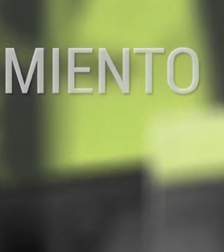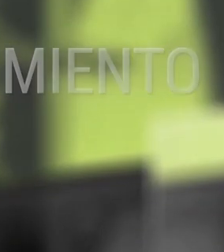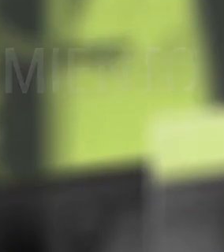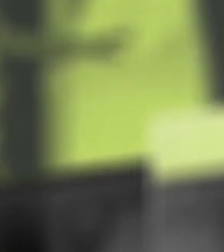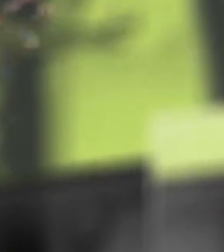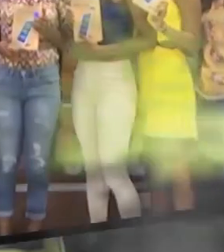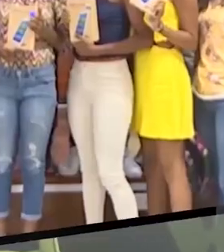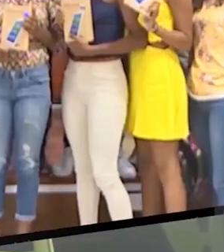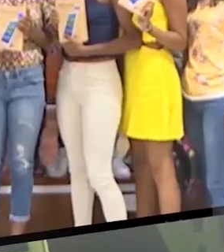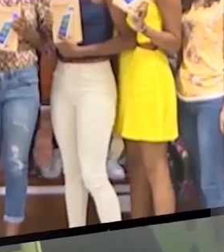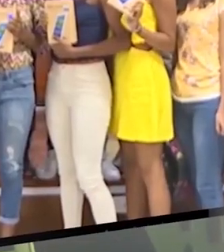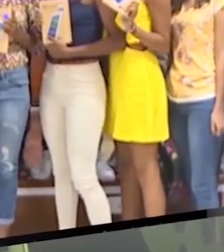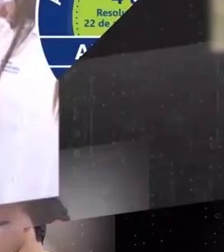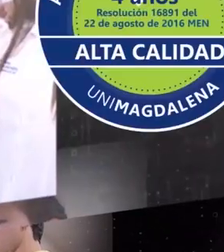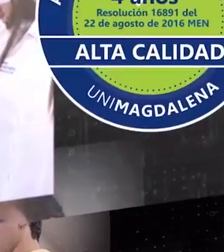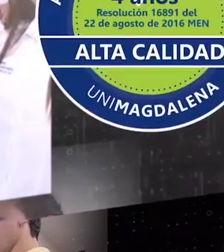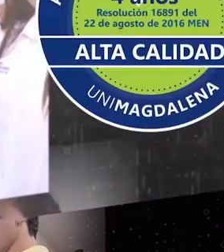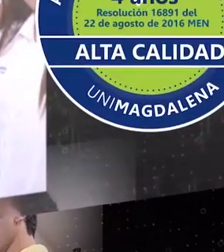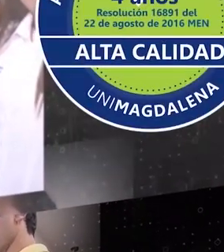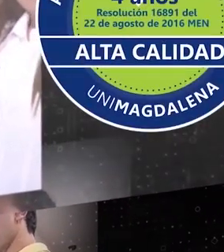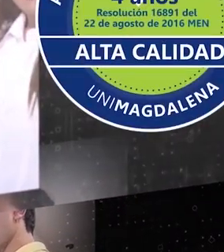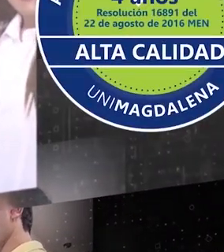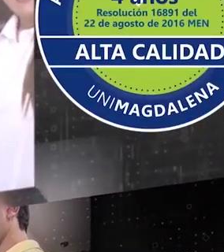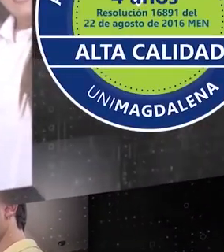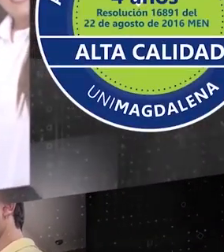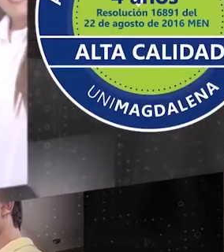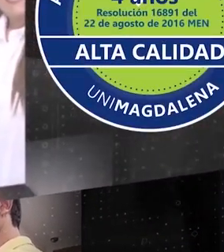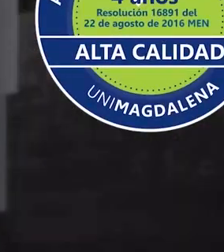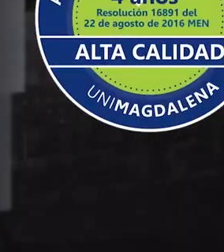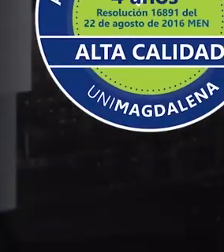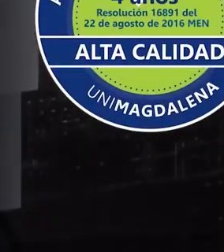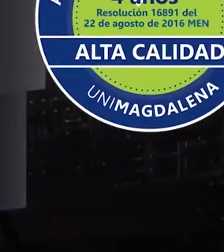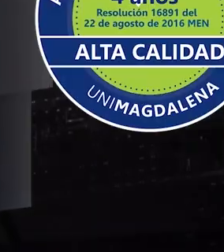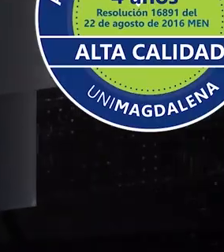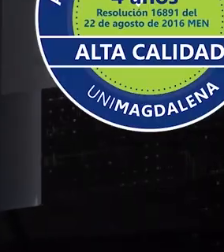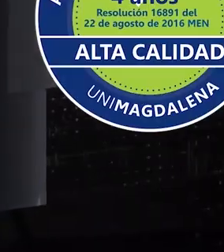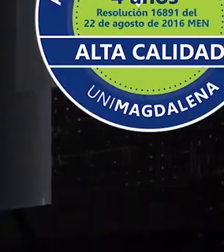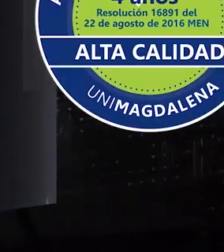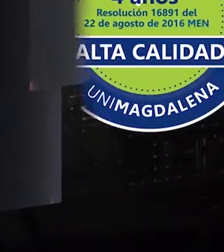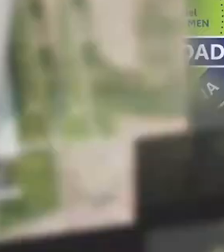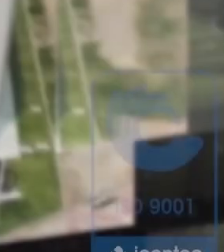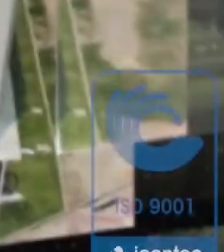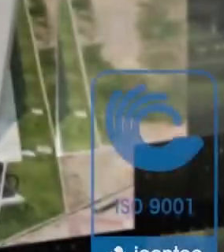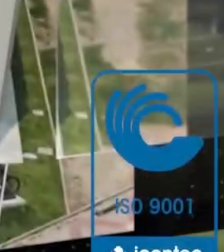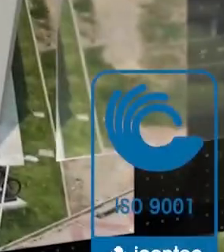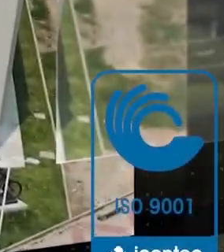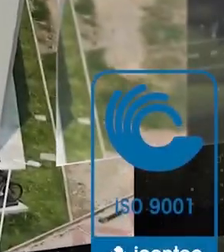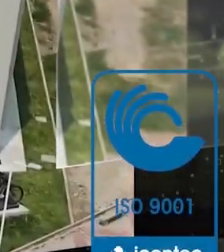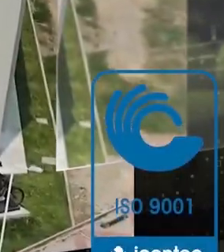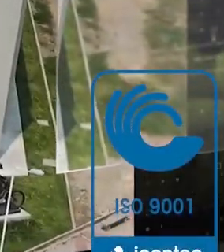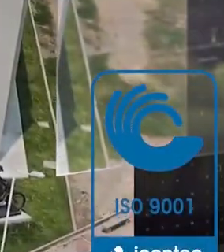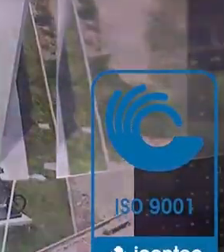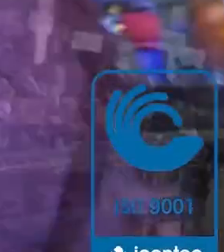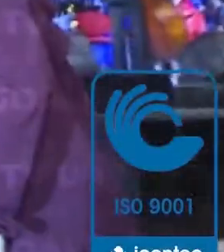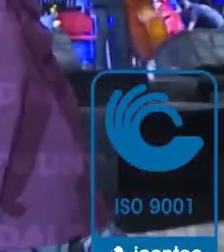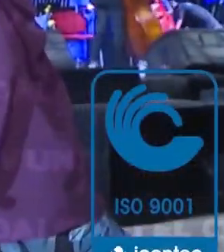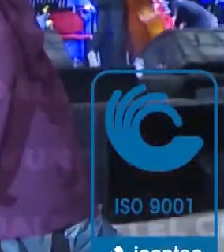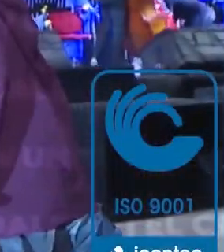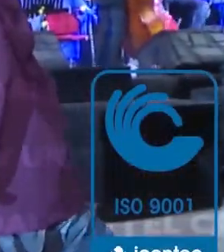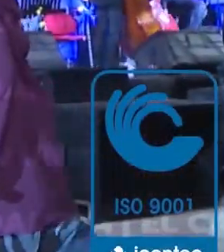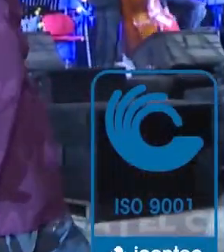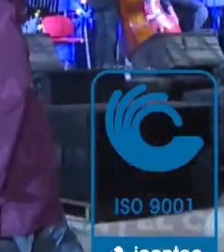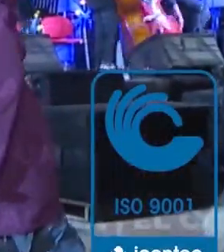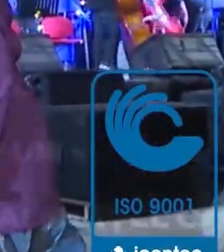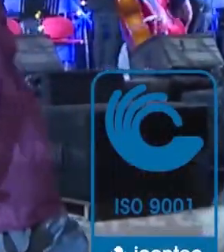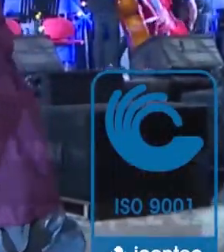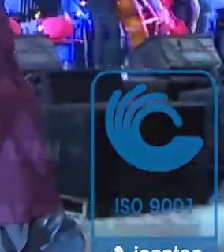Emprendimiento. El 90% de nuestro equipo de trabajo es talento Universidad del Magdalena. Universidad del Magdalena. Más